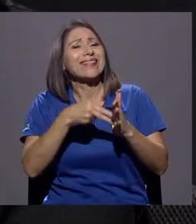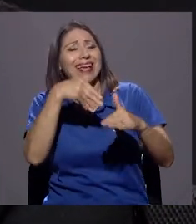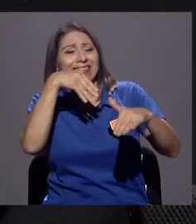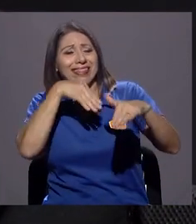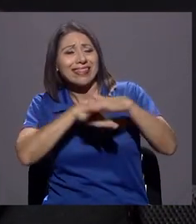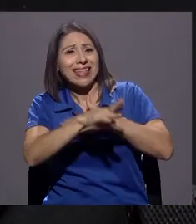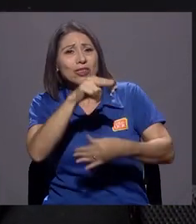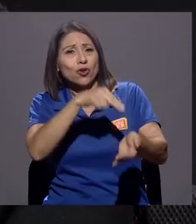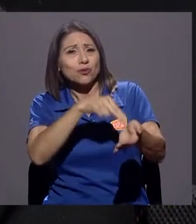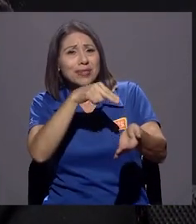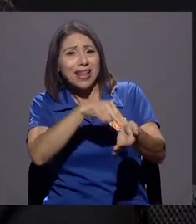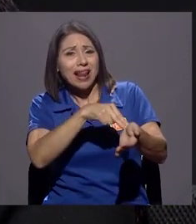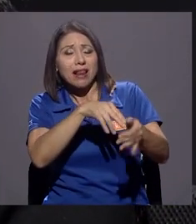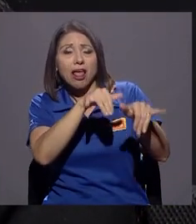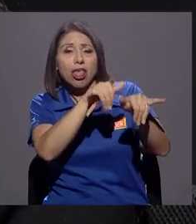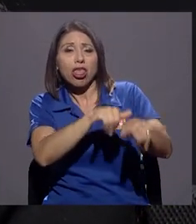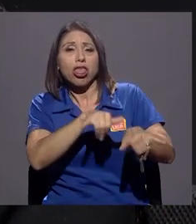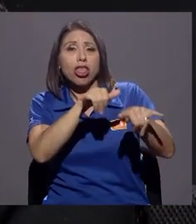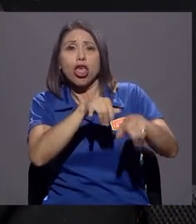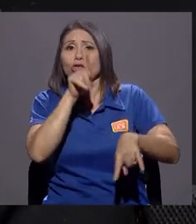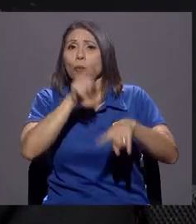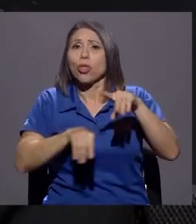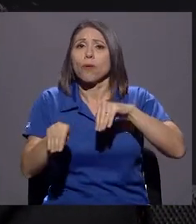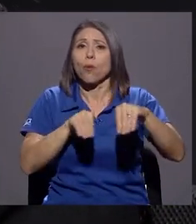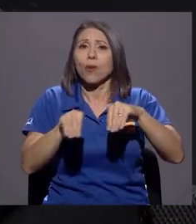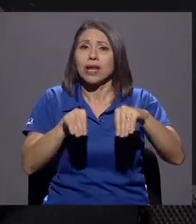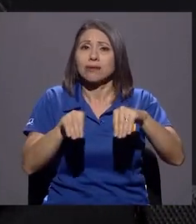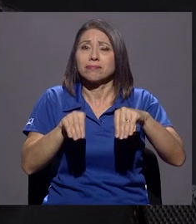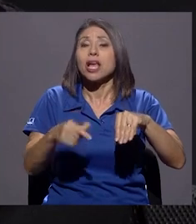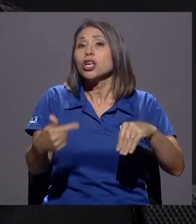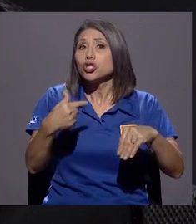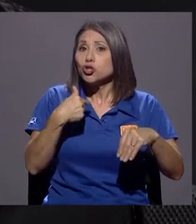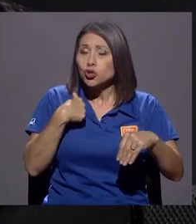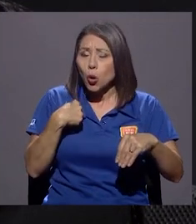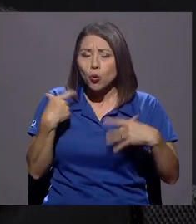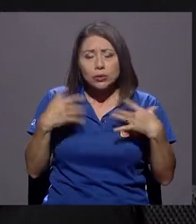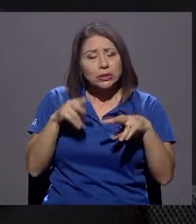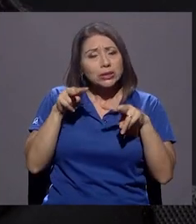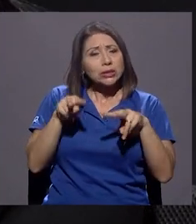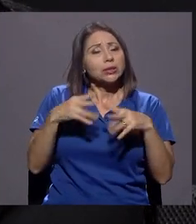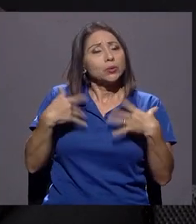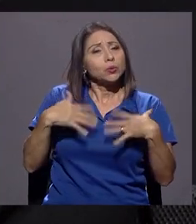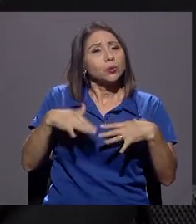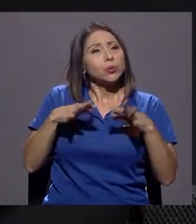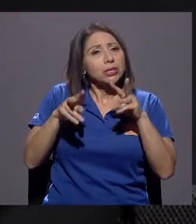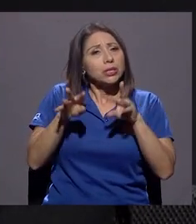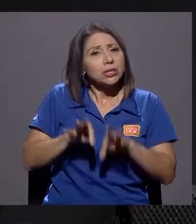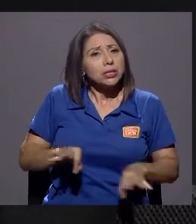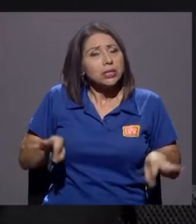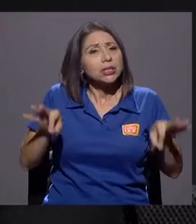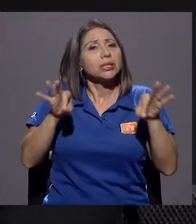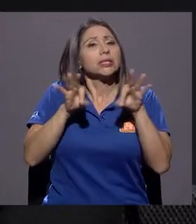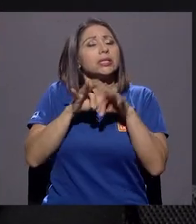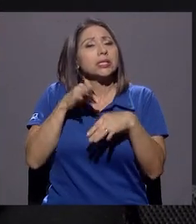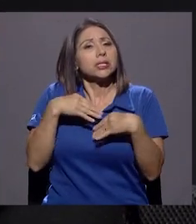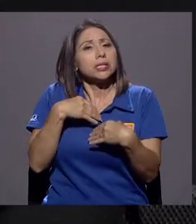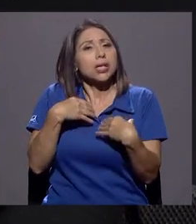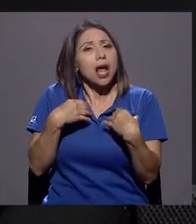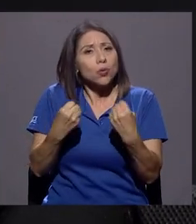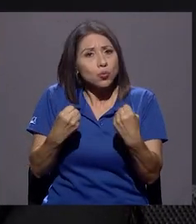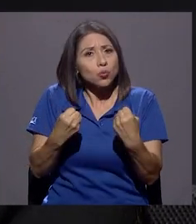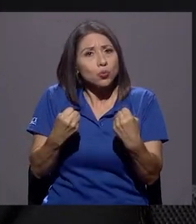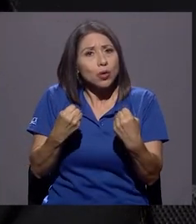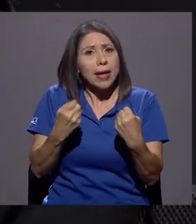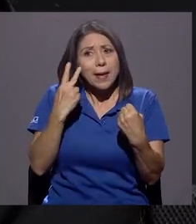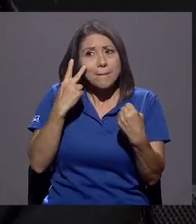la salud la valoro muchísimo y la condición de ver personas graves alrededor de uno, incluyéndome, hace